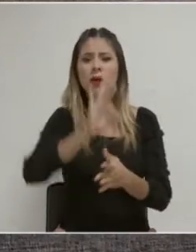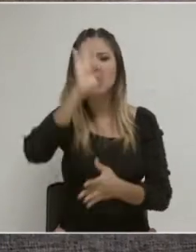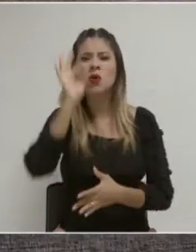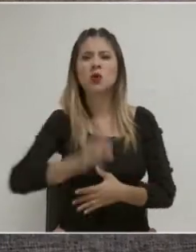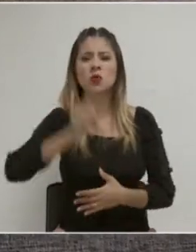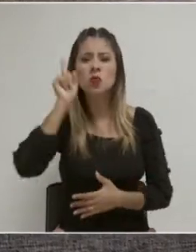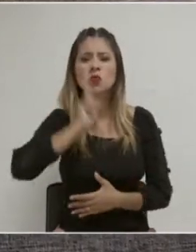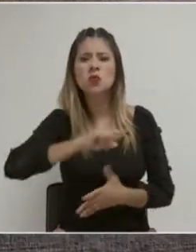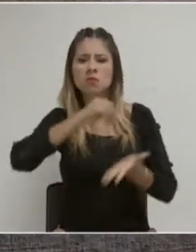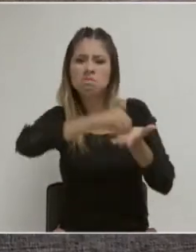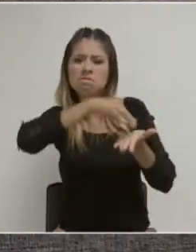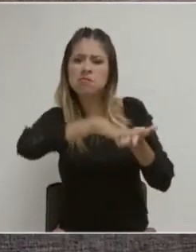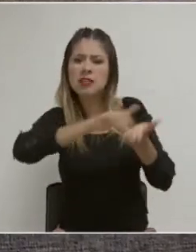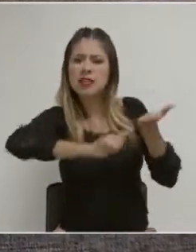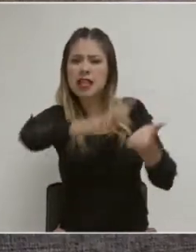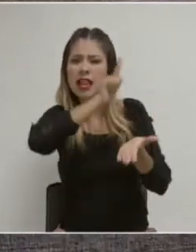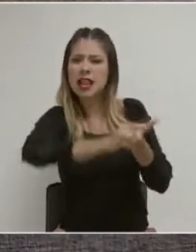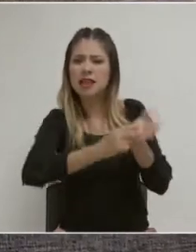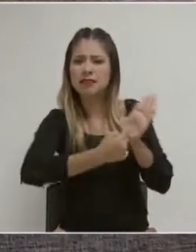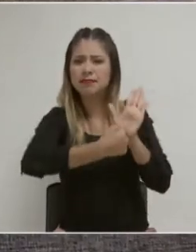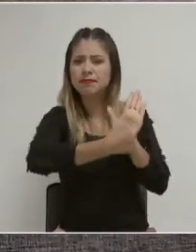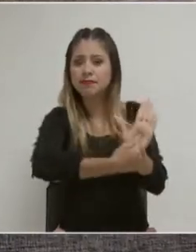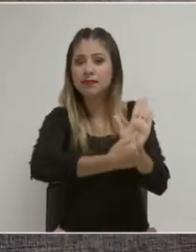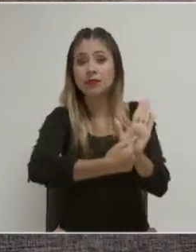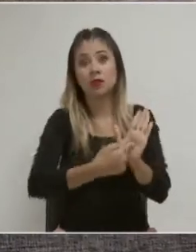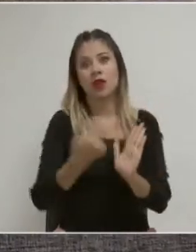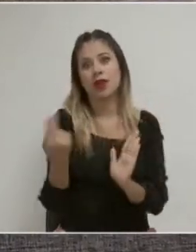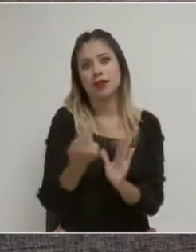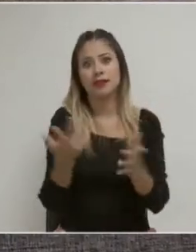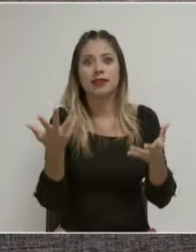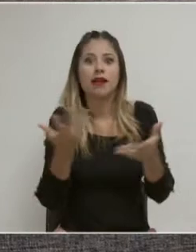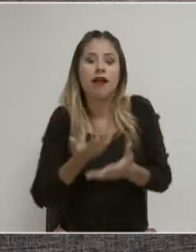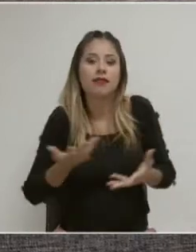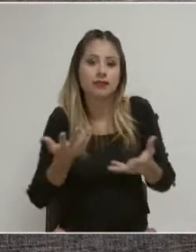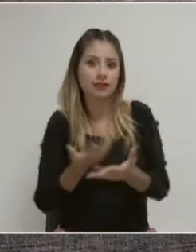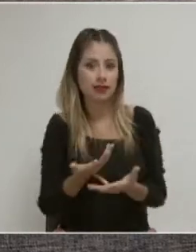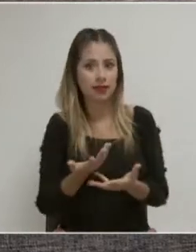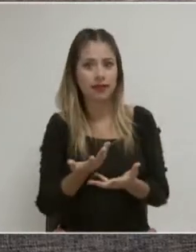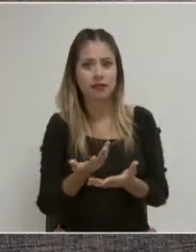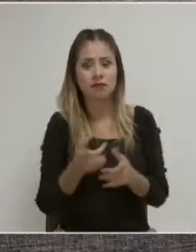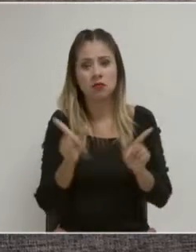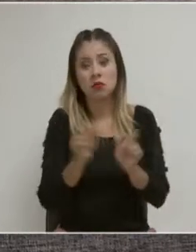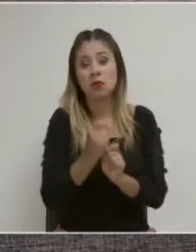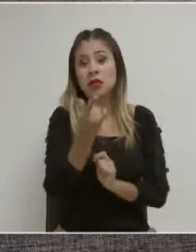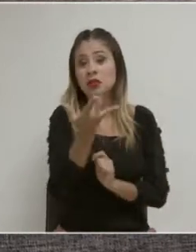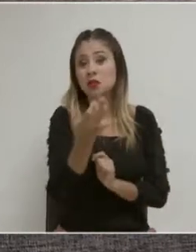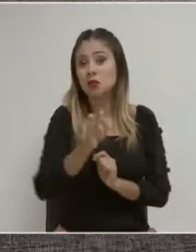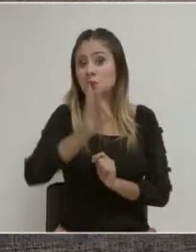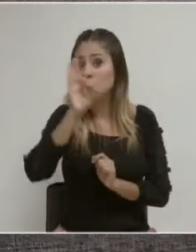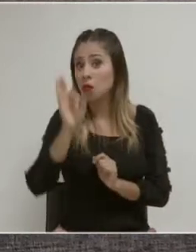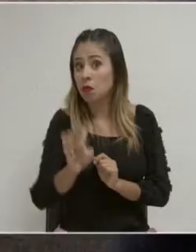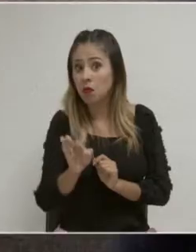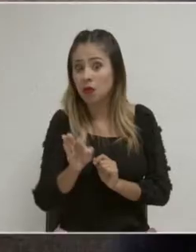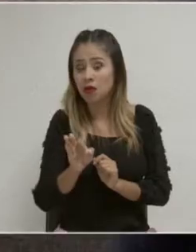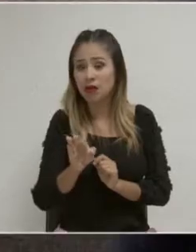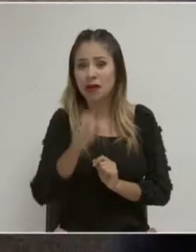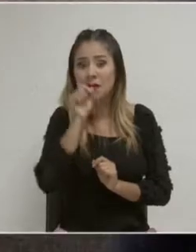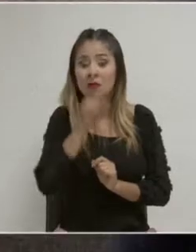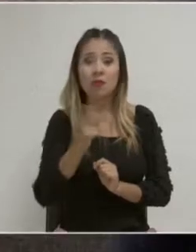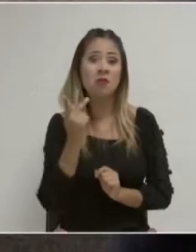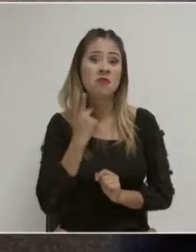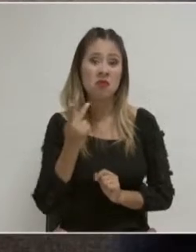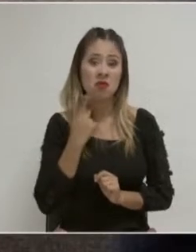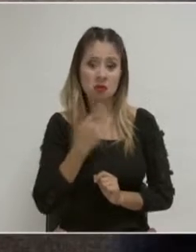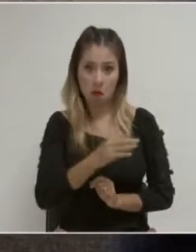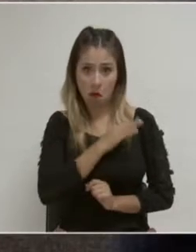medidas? Bueno, pues que las candidaturas no solamente sean en 50-50, sino que los partidos no puedan postular a las